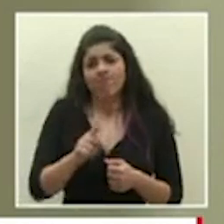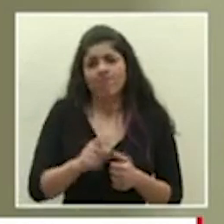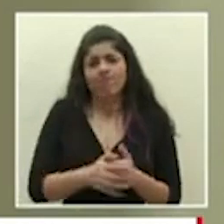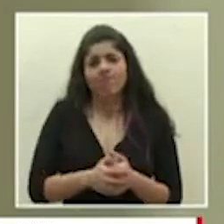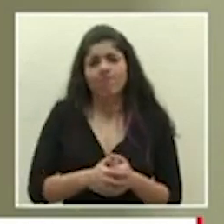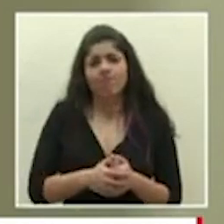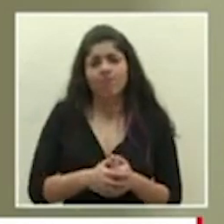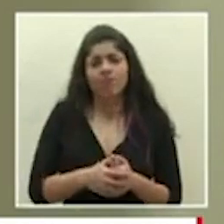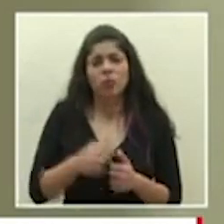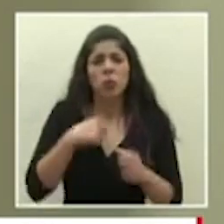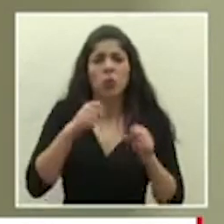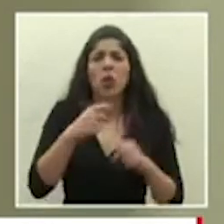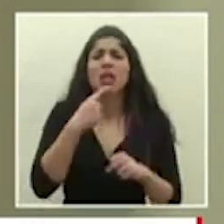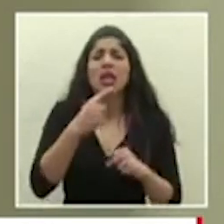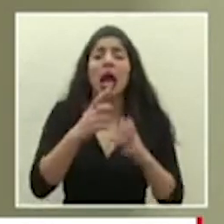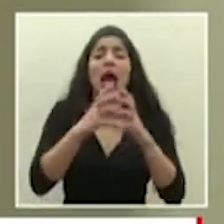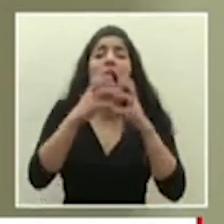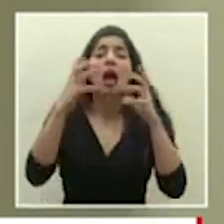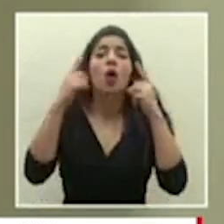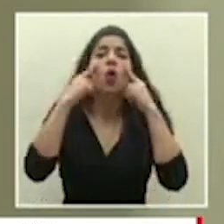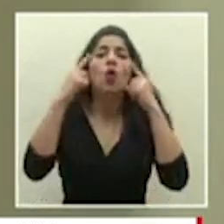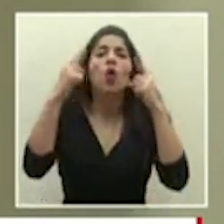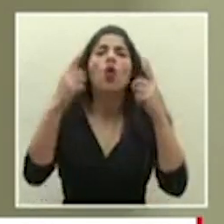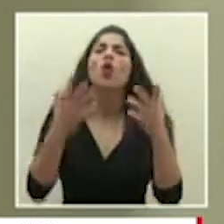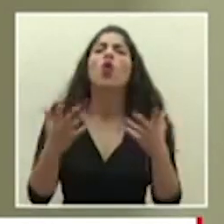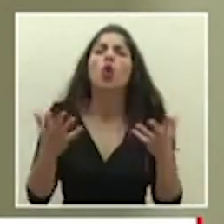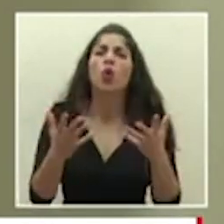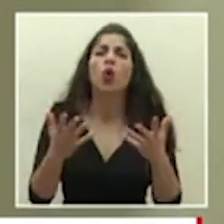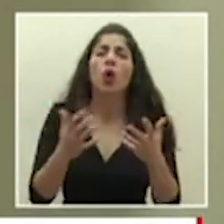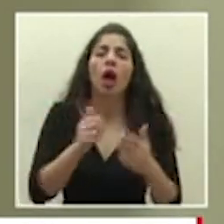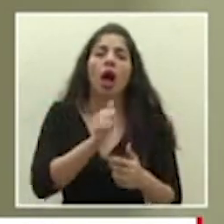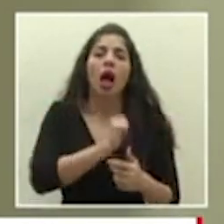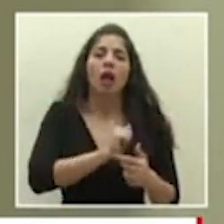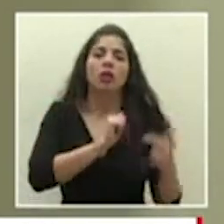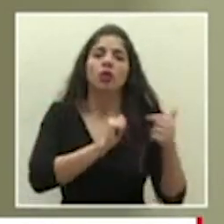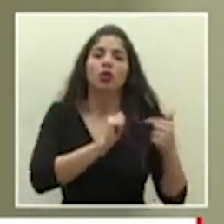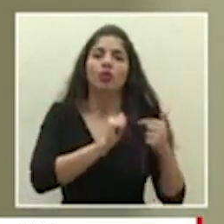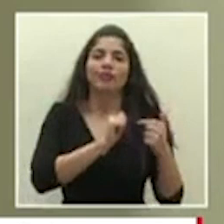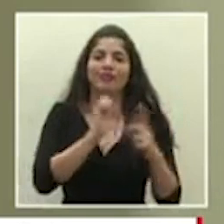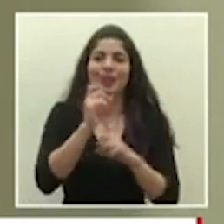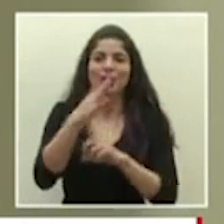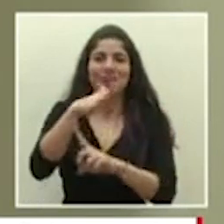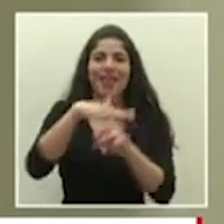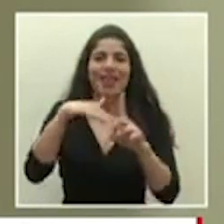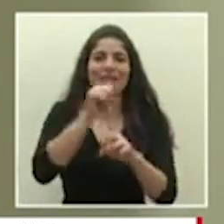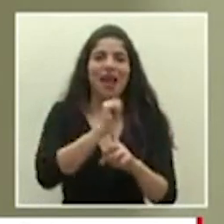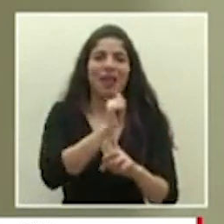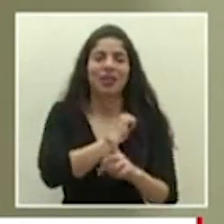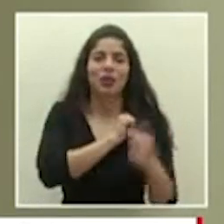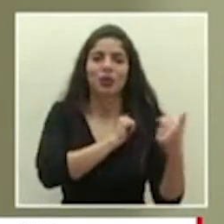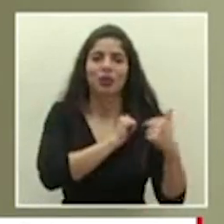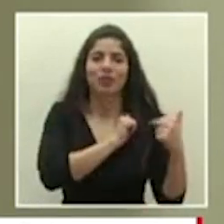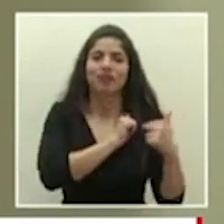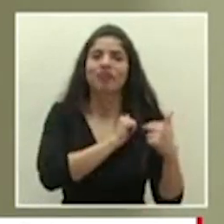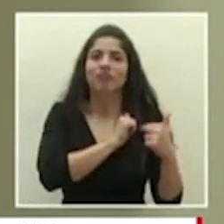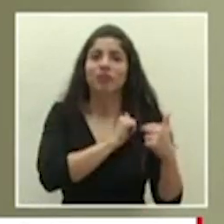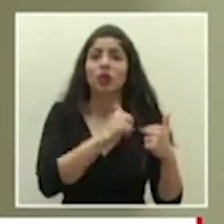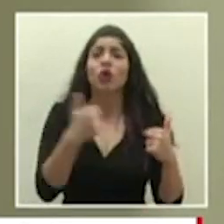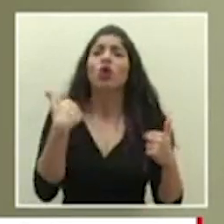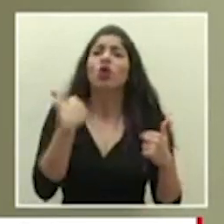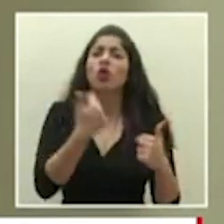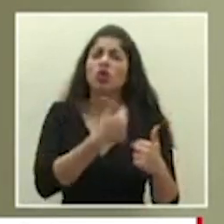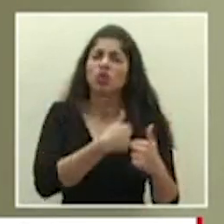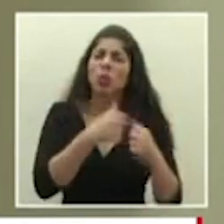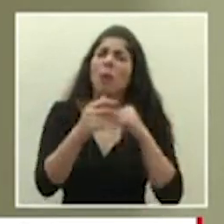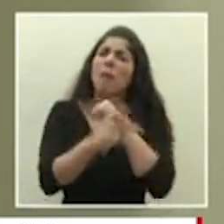diría que un gran logro ha sido el comportamiento de nuestra sociedad verdad eso es un nosotros somos un